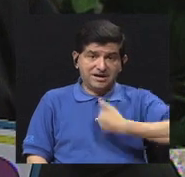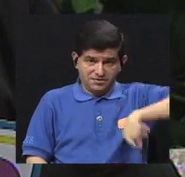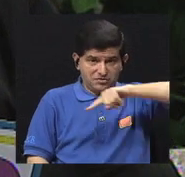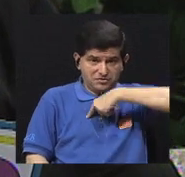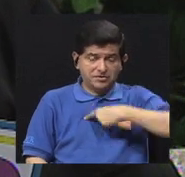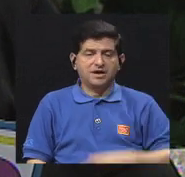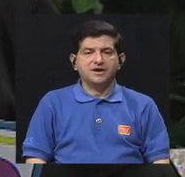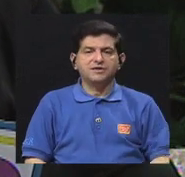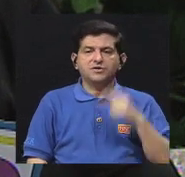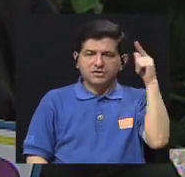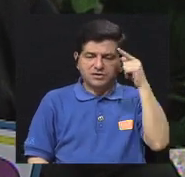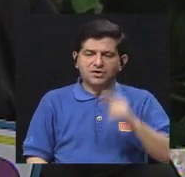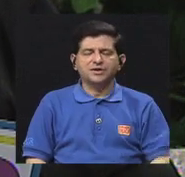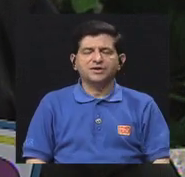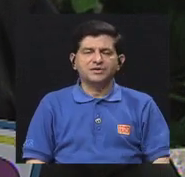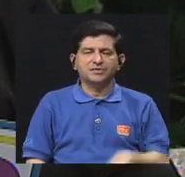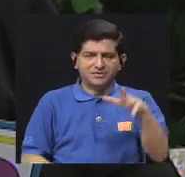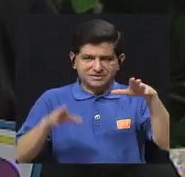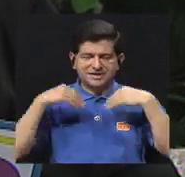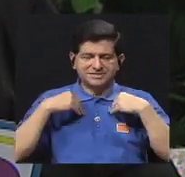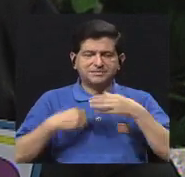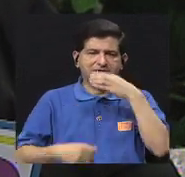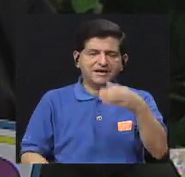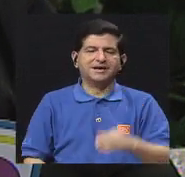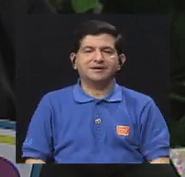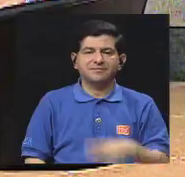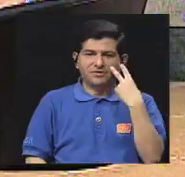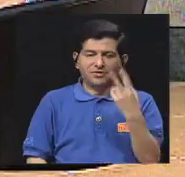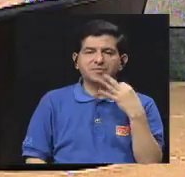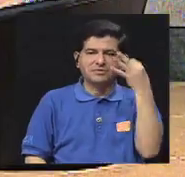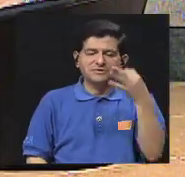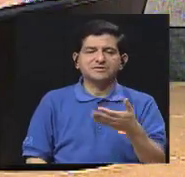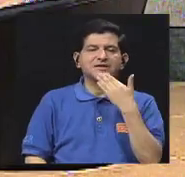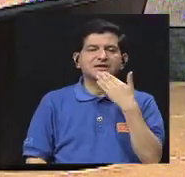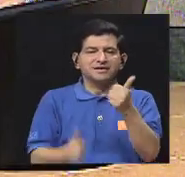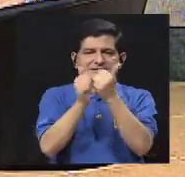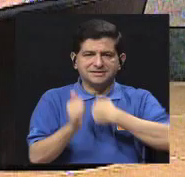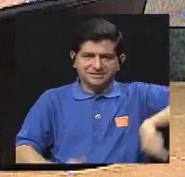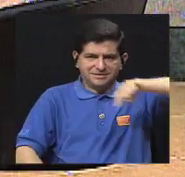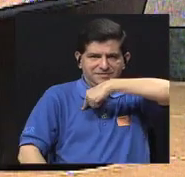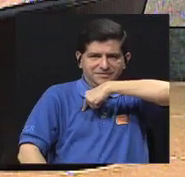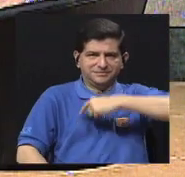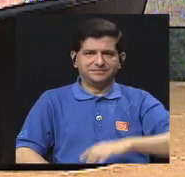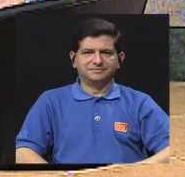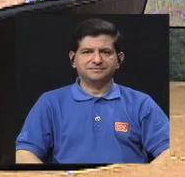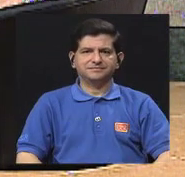y por supuesto que son bienvenidas esas sugerencias hasta la próxima hasta la próxima y gracias por acompañarnos